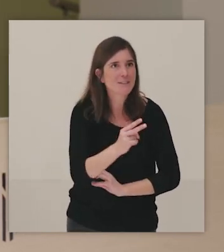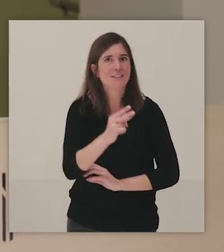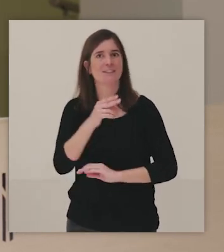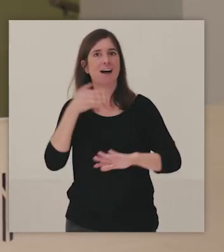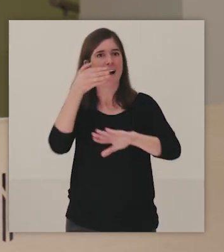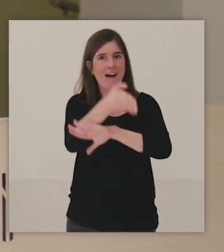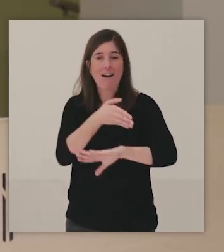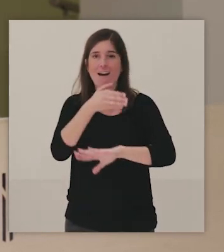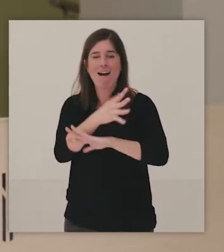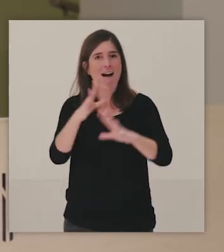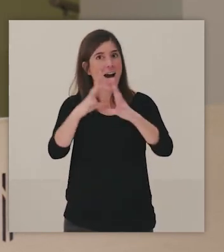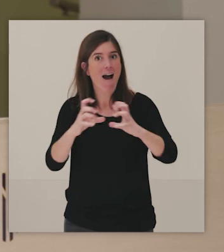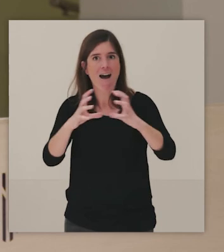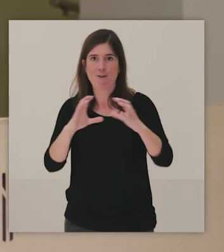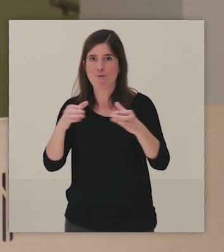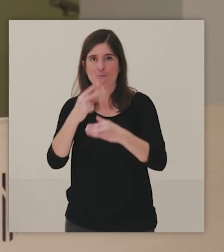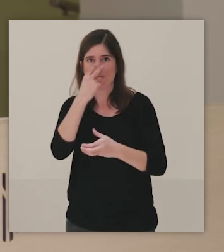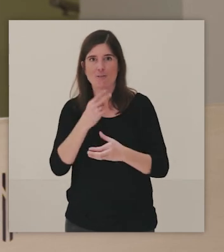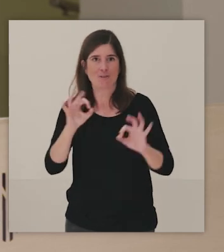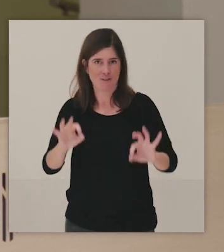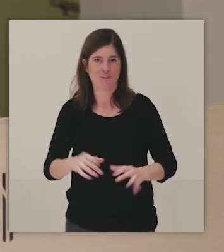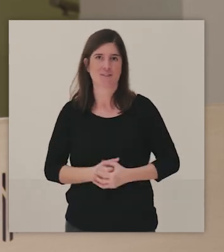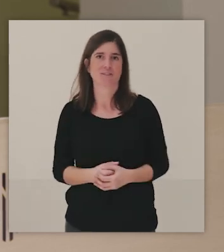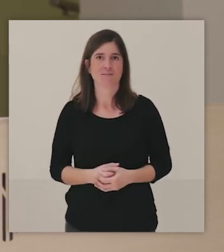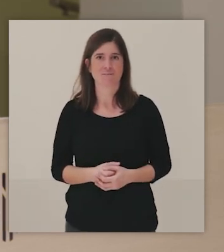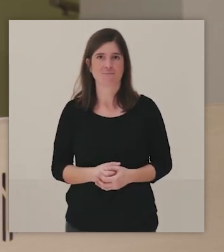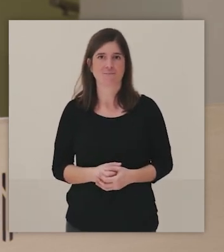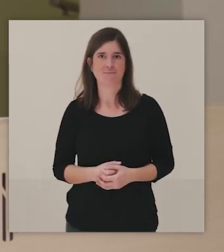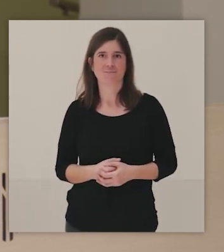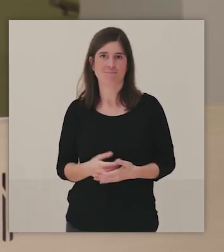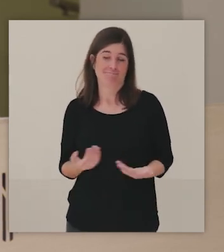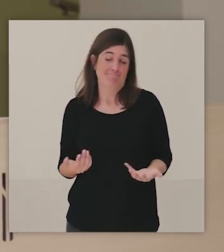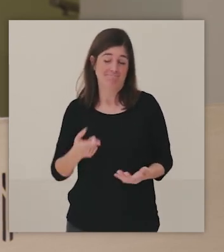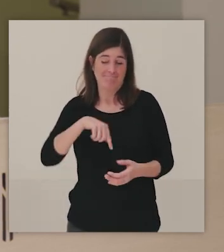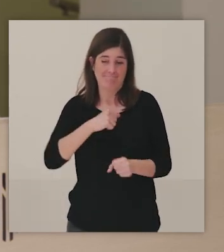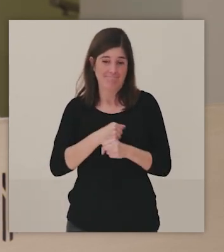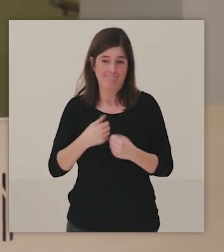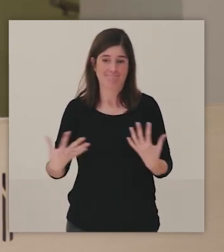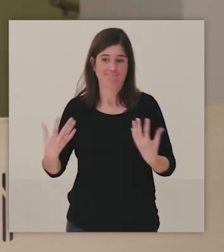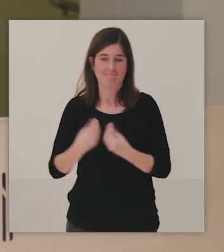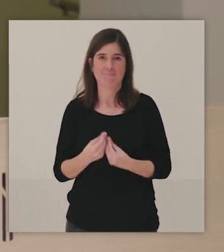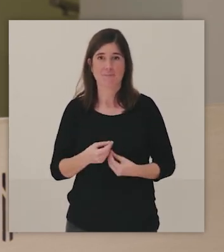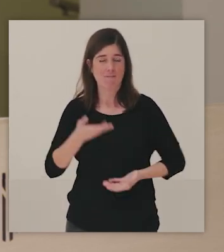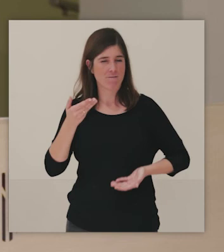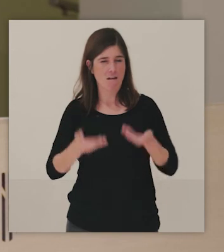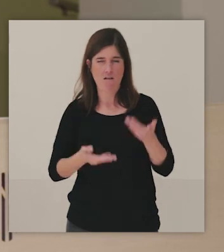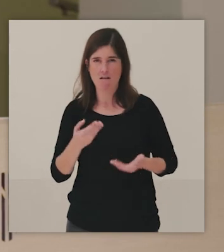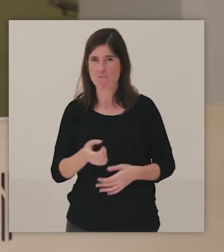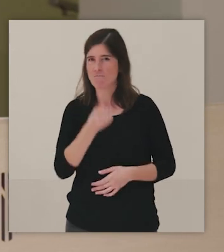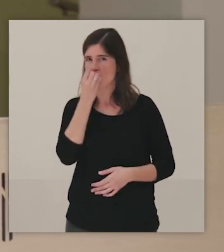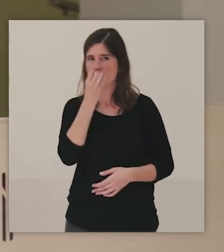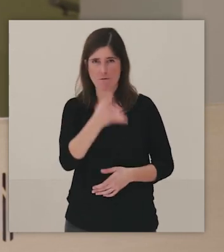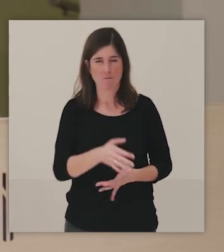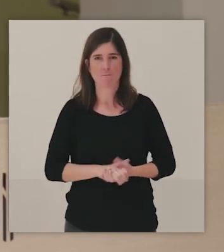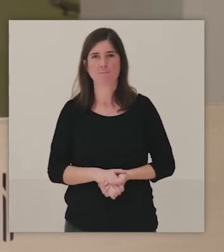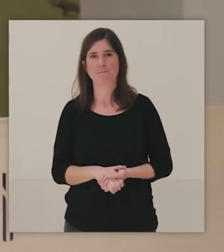museo y ver todo el museo. Entonces, bueno, pues ahí estamos trabajando con ellos. La valoración es